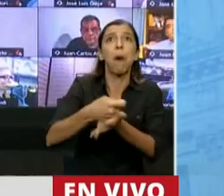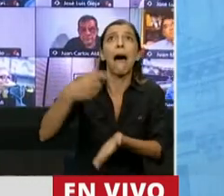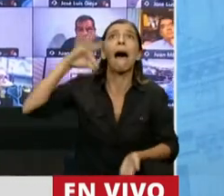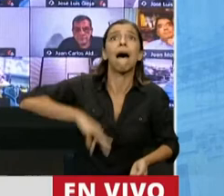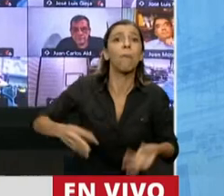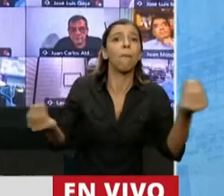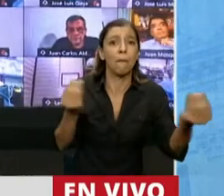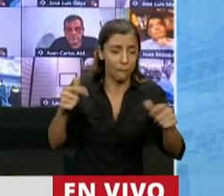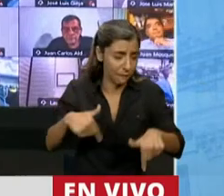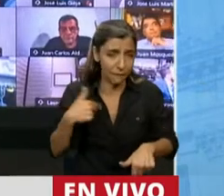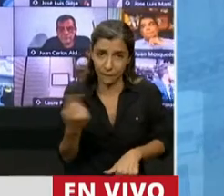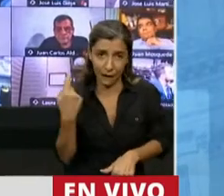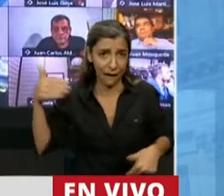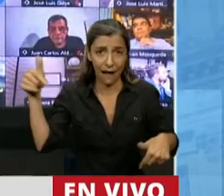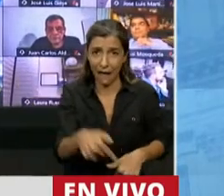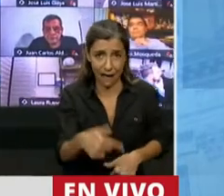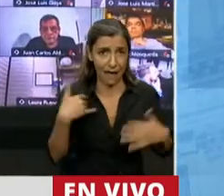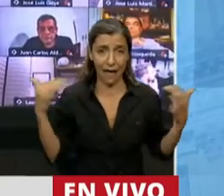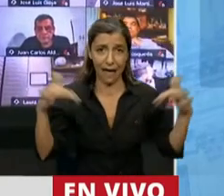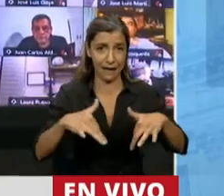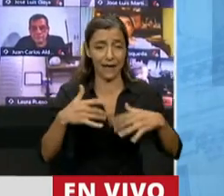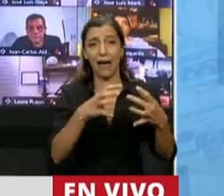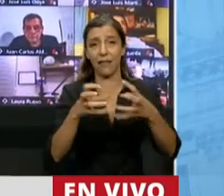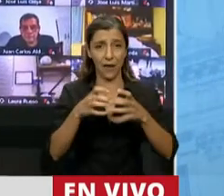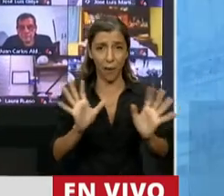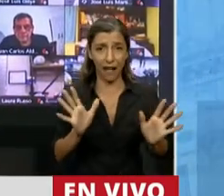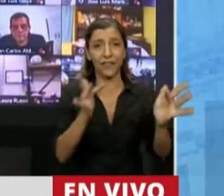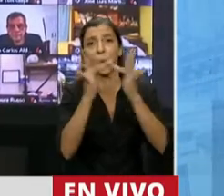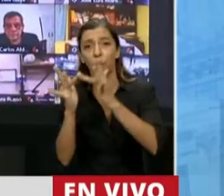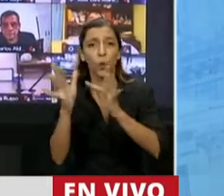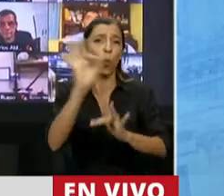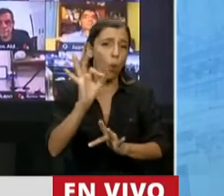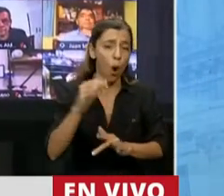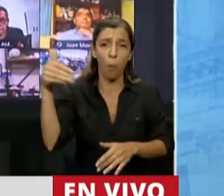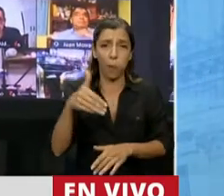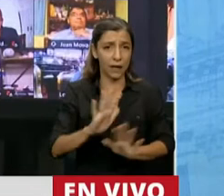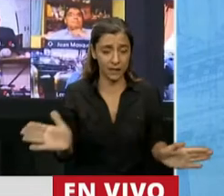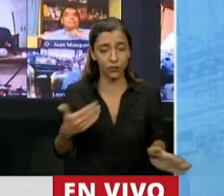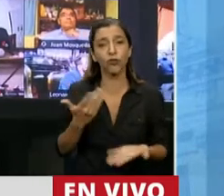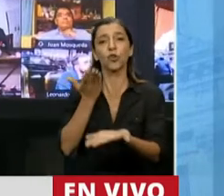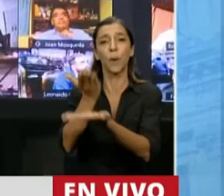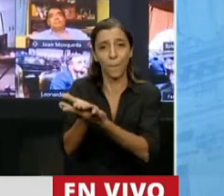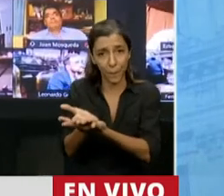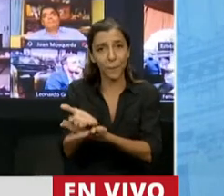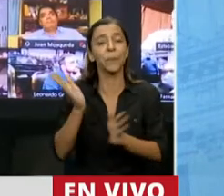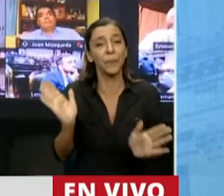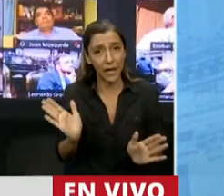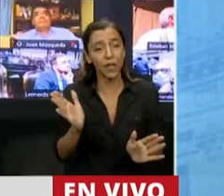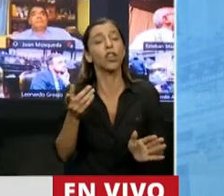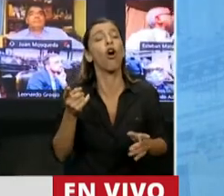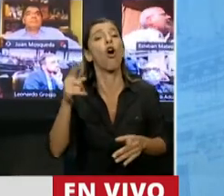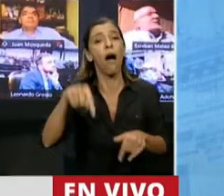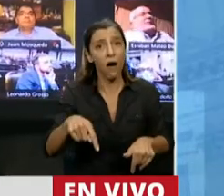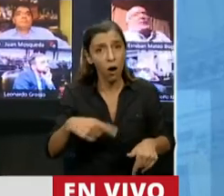de manera presencial o de manera telemática. Le pido, ponga a consideración y de paso contata el quórum, como pide el